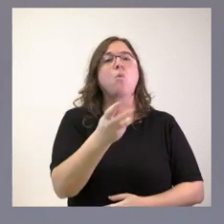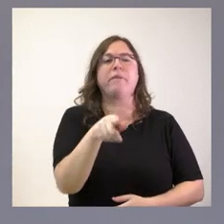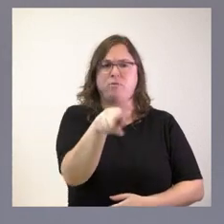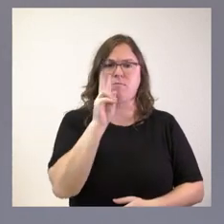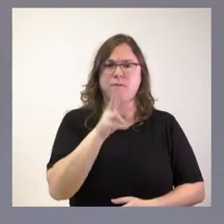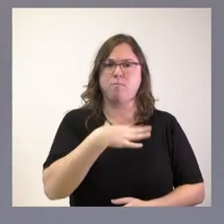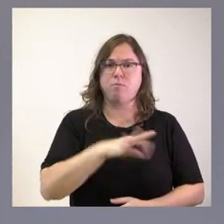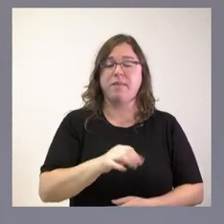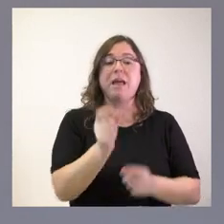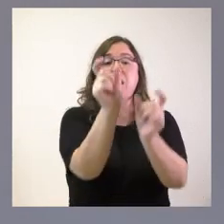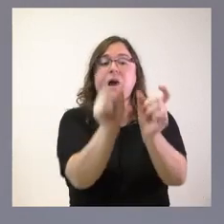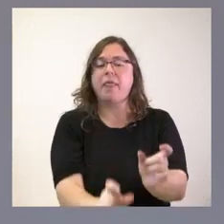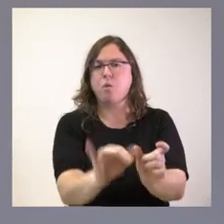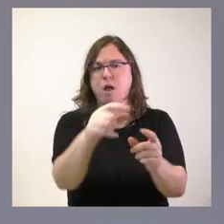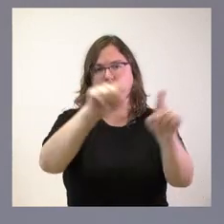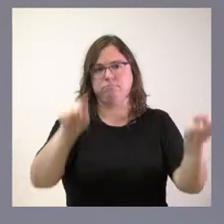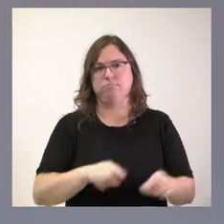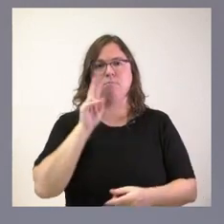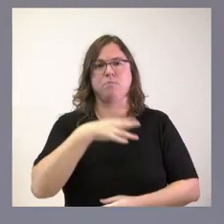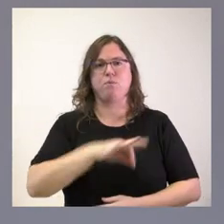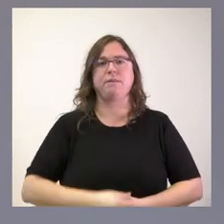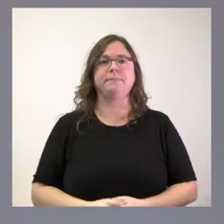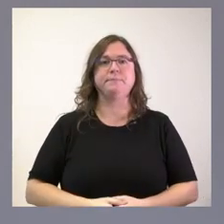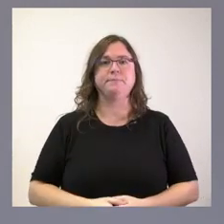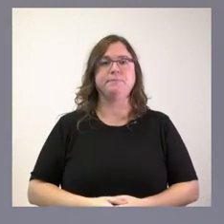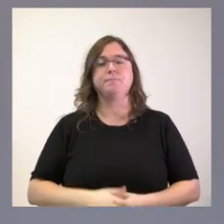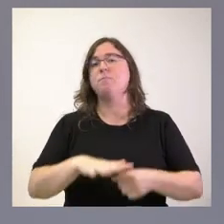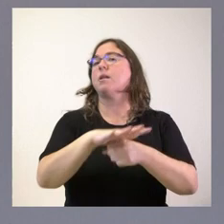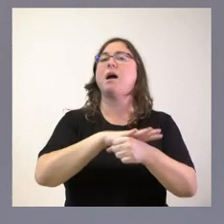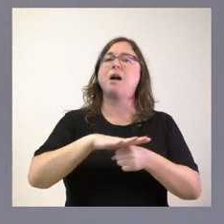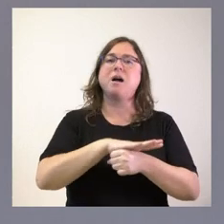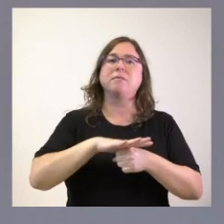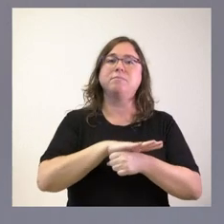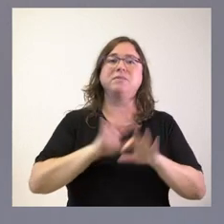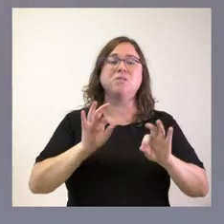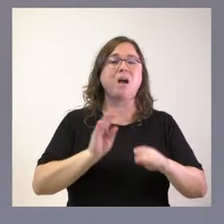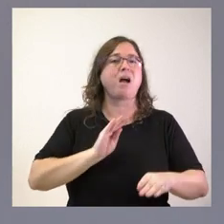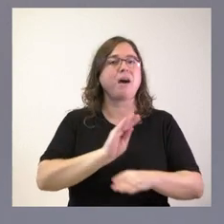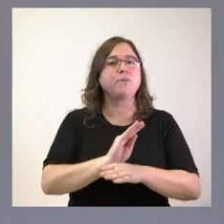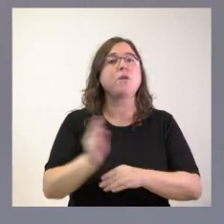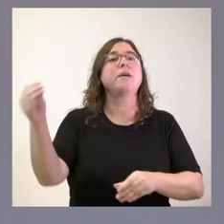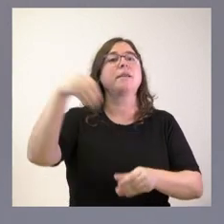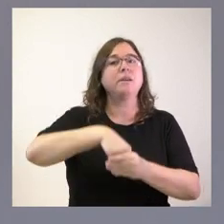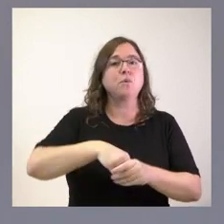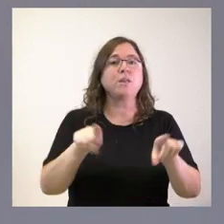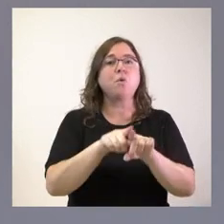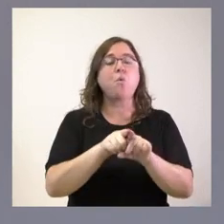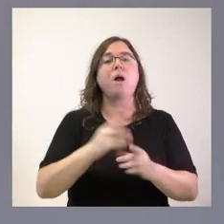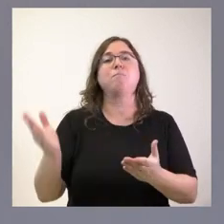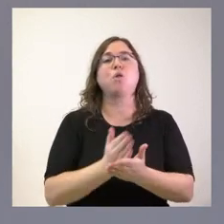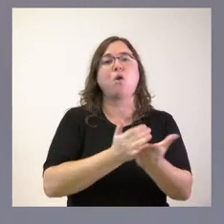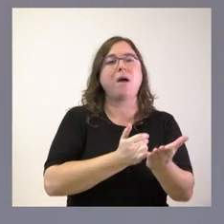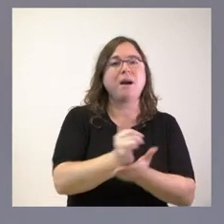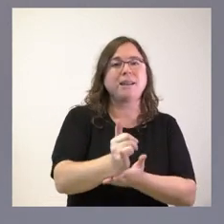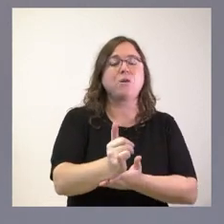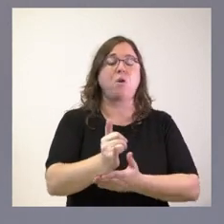cada una de estas provincias. En el ámbito de estas ayudas se incluye tanto la producción agrícola, explotaciones